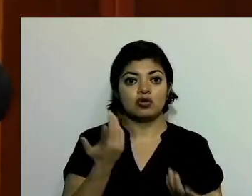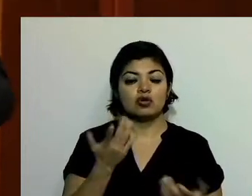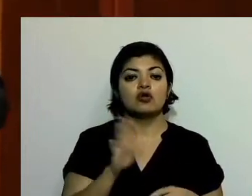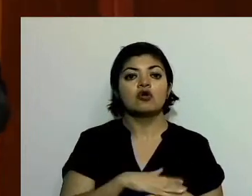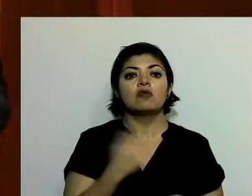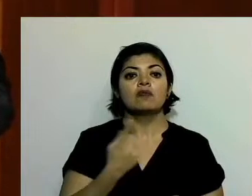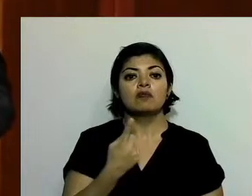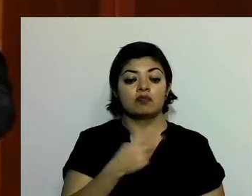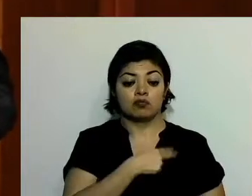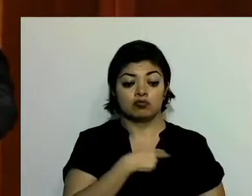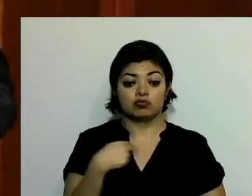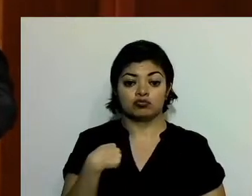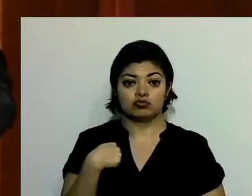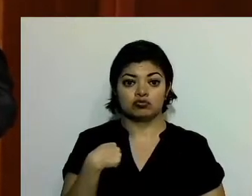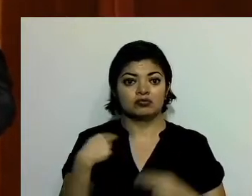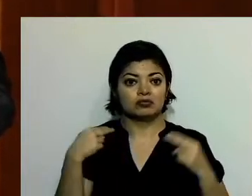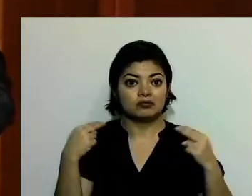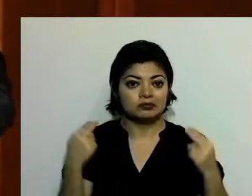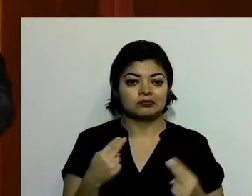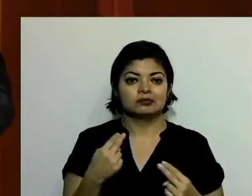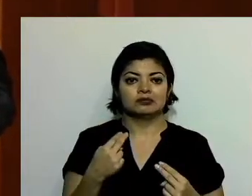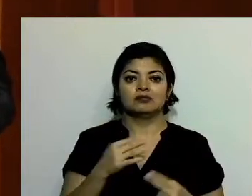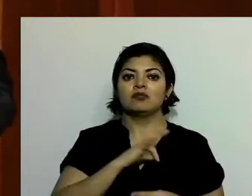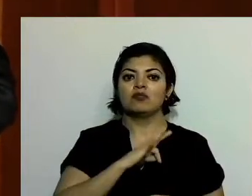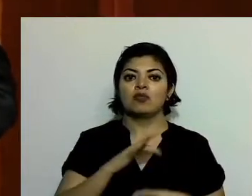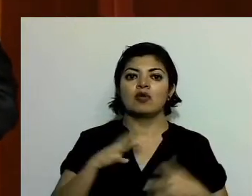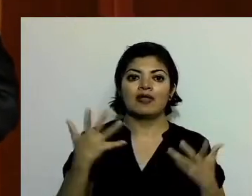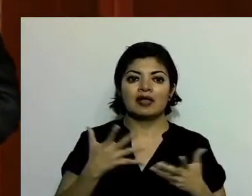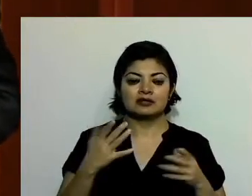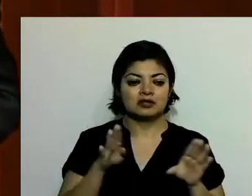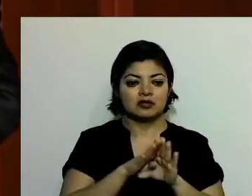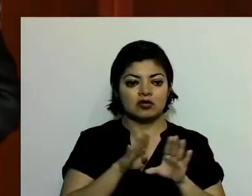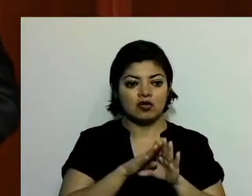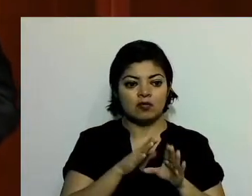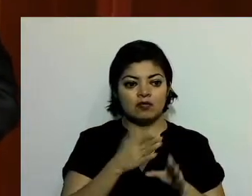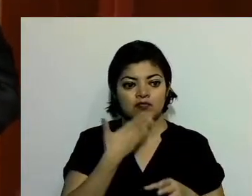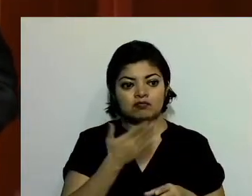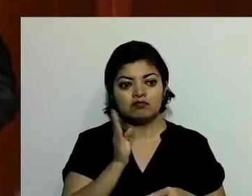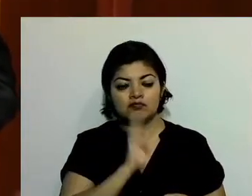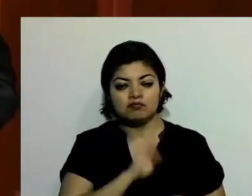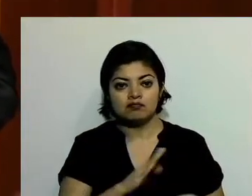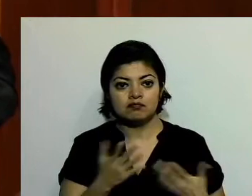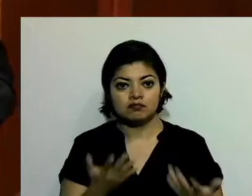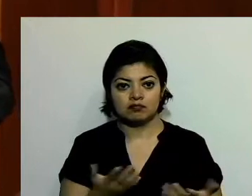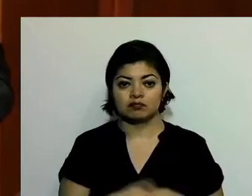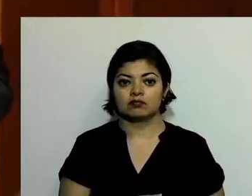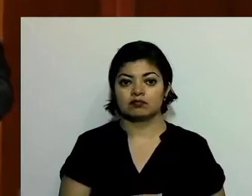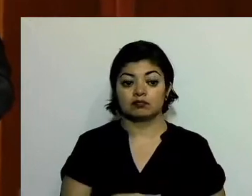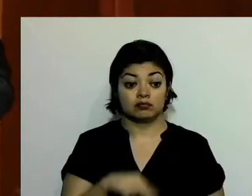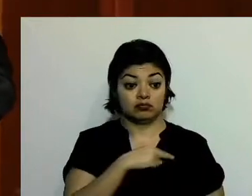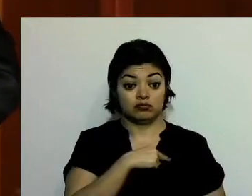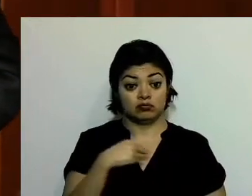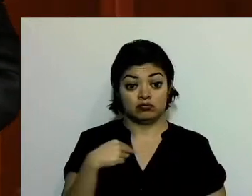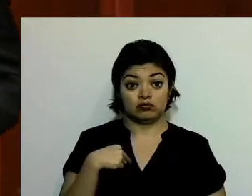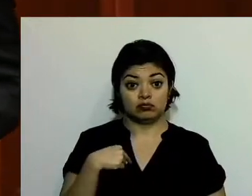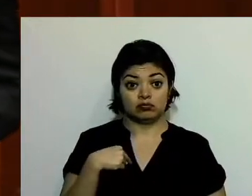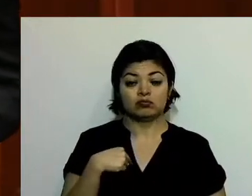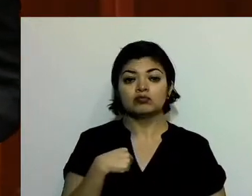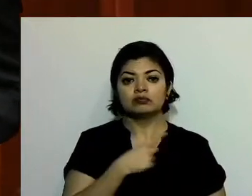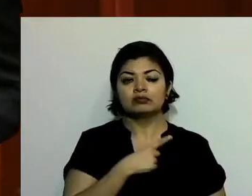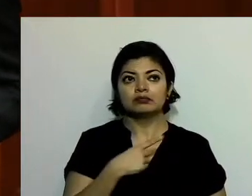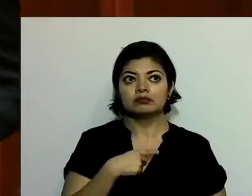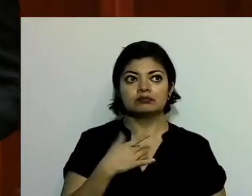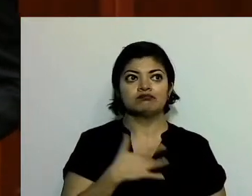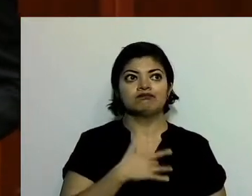en nosotros el poder generar esas condiciones, está en nosotros darle sentido y